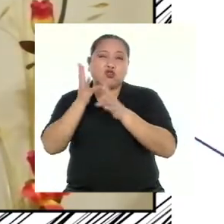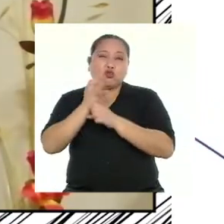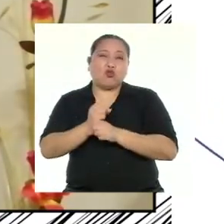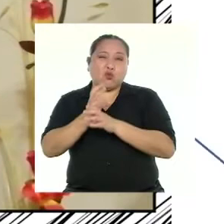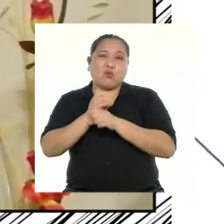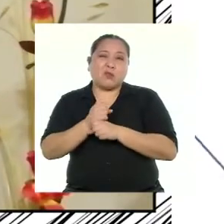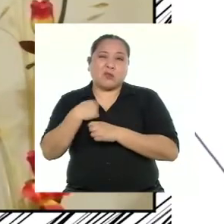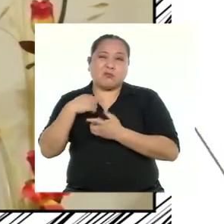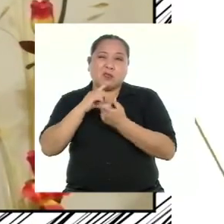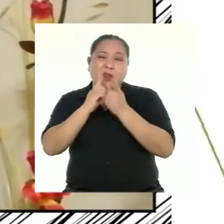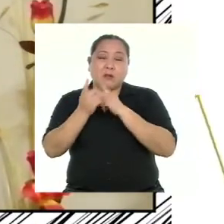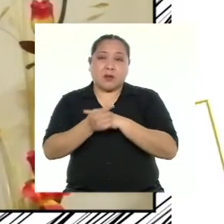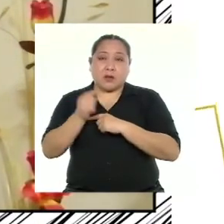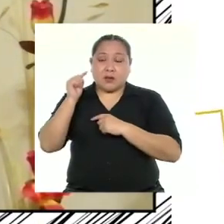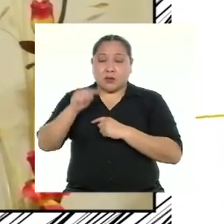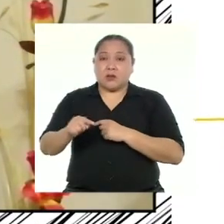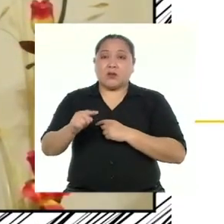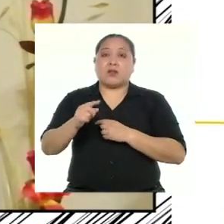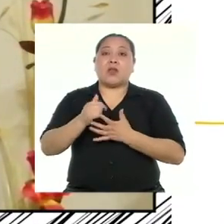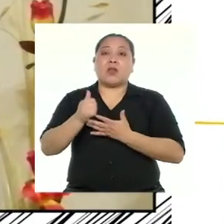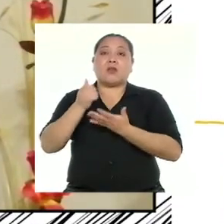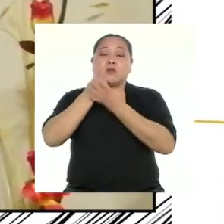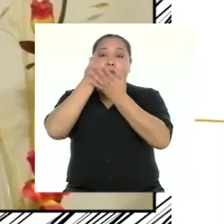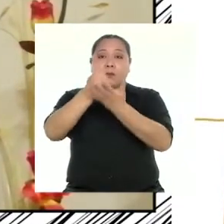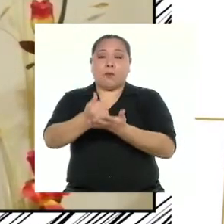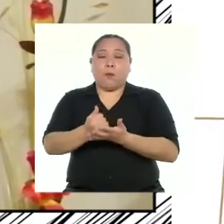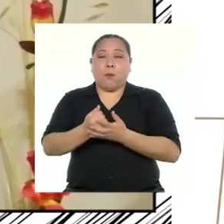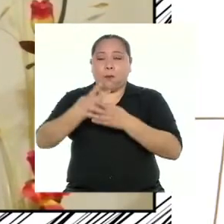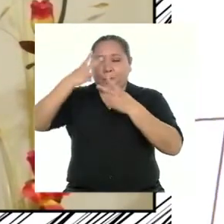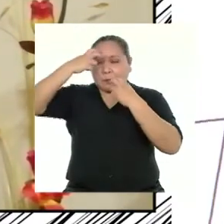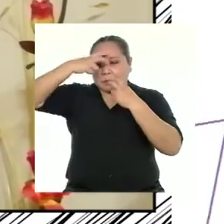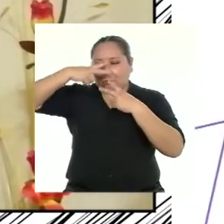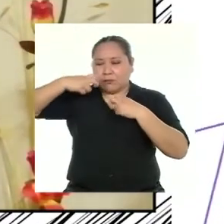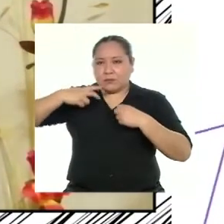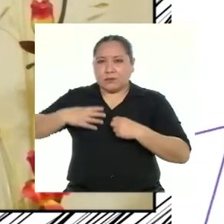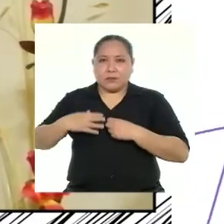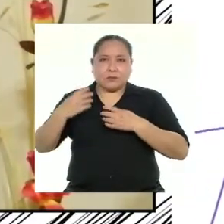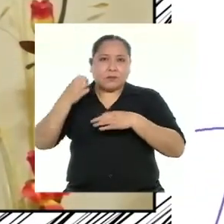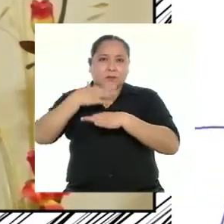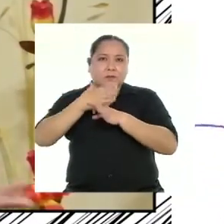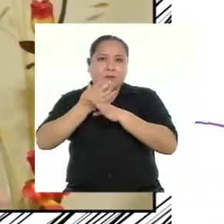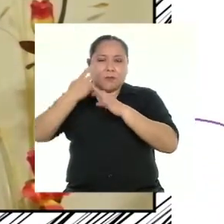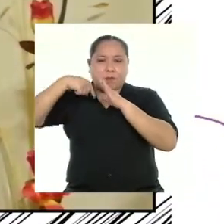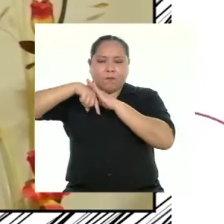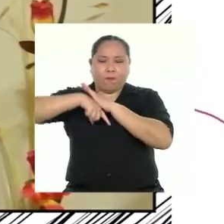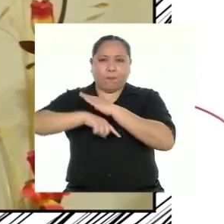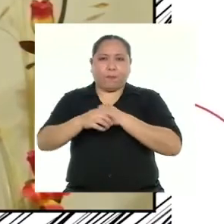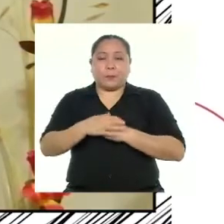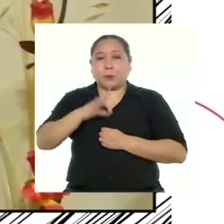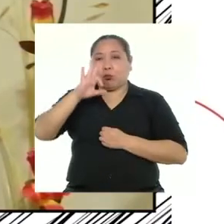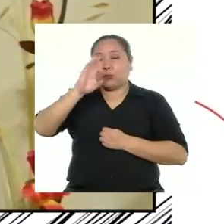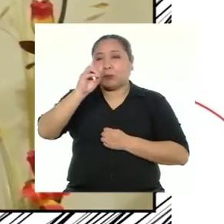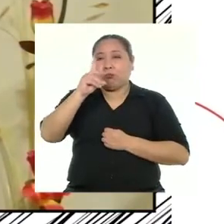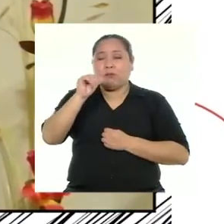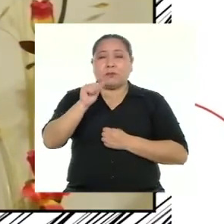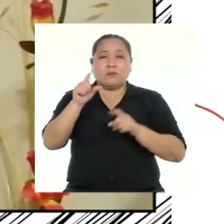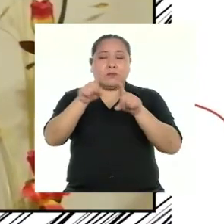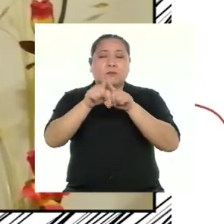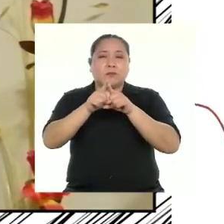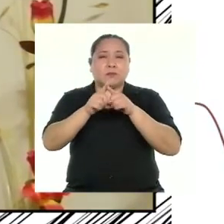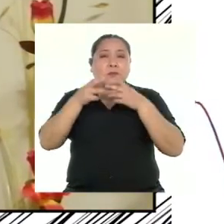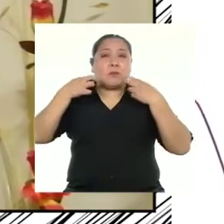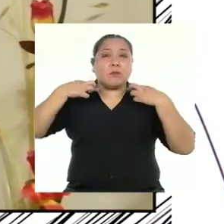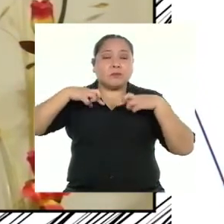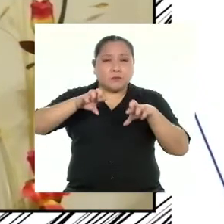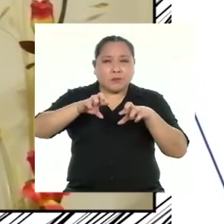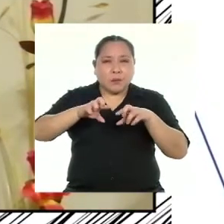Esas preguntas te ayudarán a analizarte de manera interna. El FODA también permite analizar los